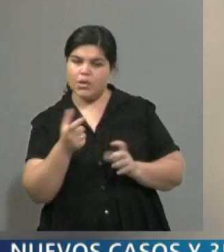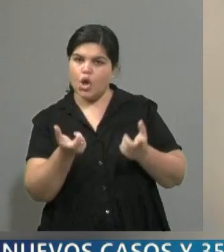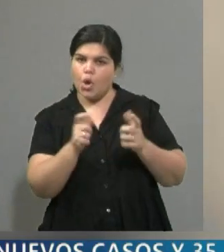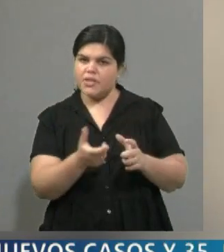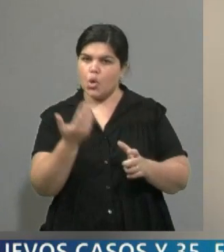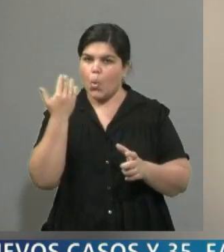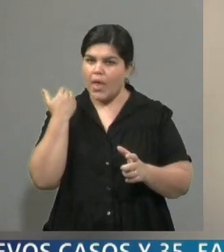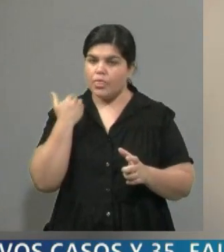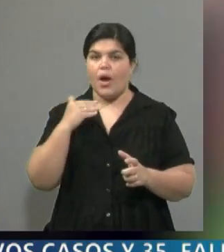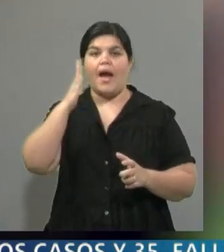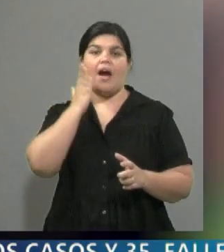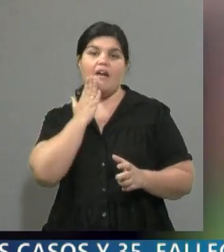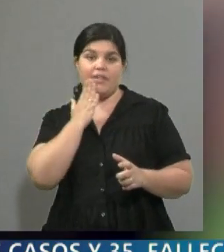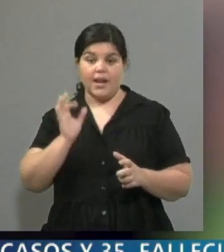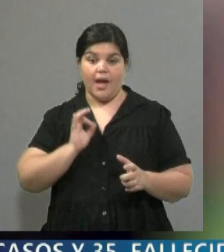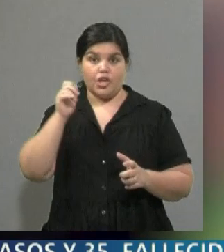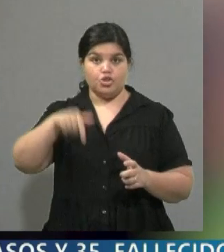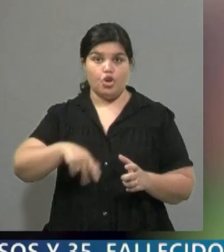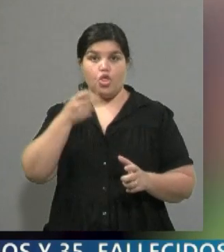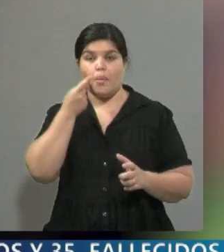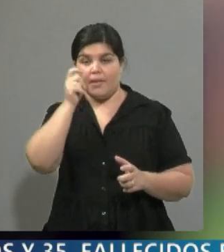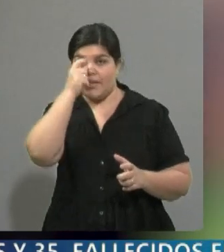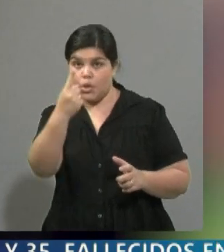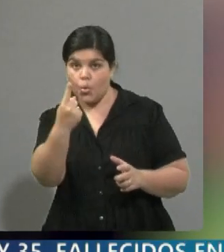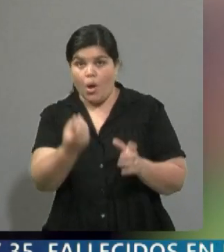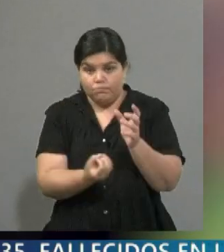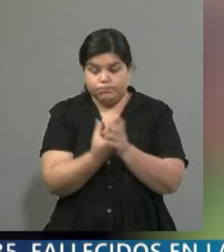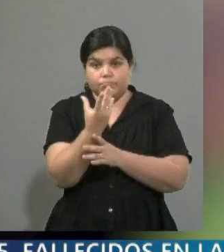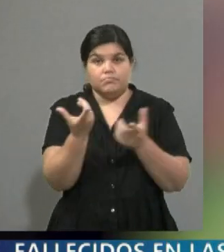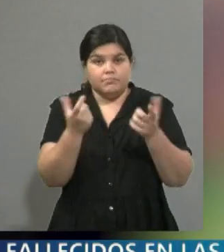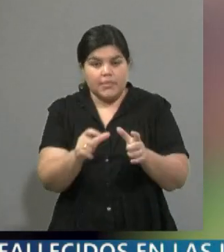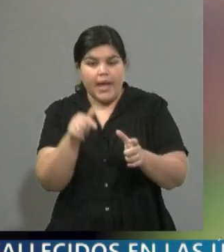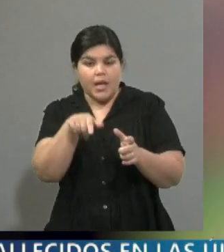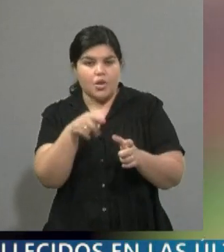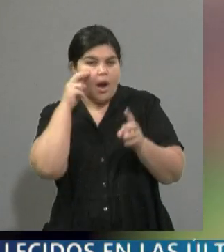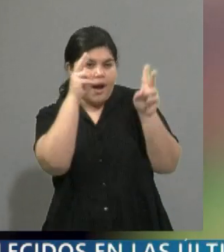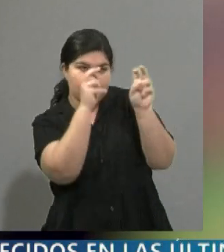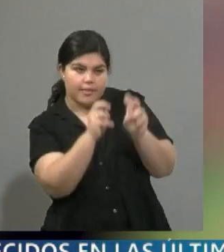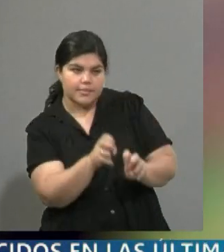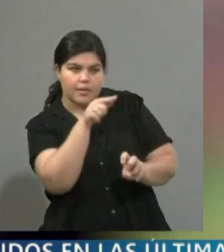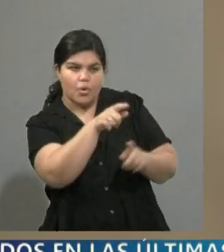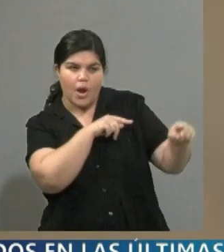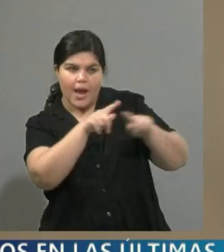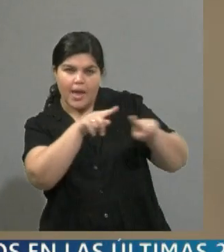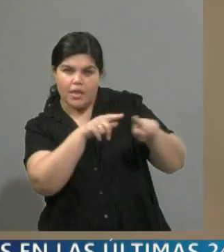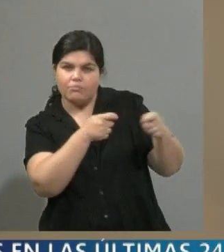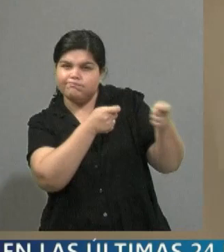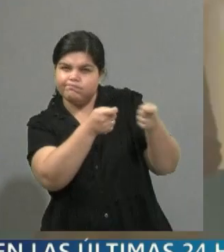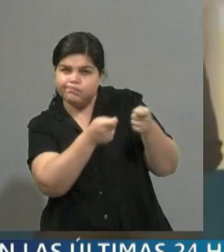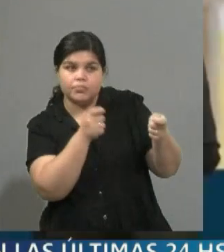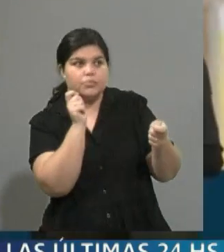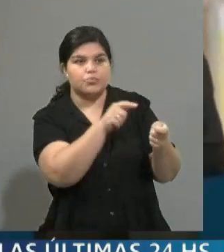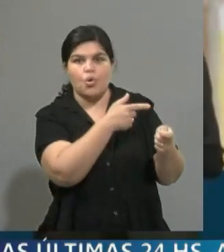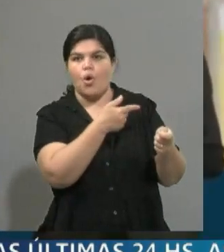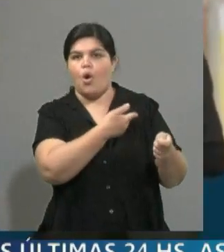formó en abril de este año para tratar de evaluar la gestión de Jair Bolsonaro con respecto a la pandemia. Estas acusaciones